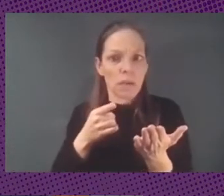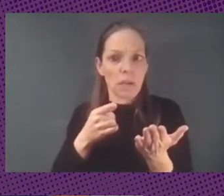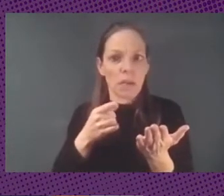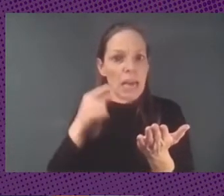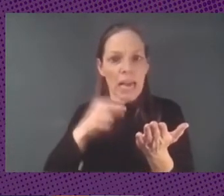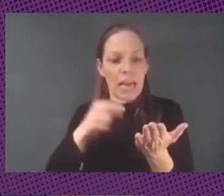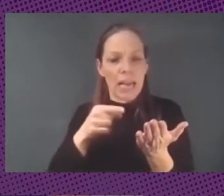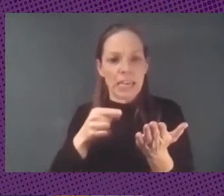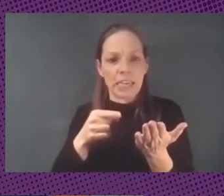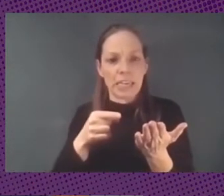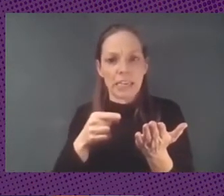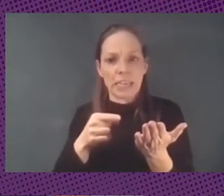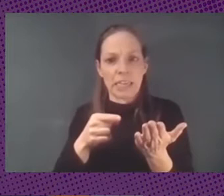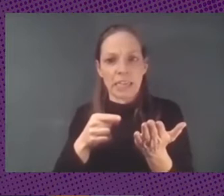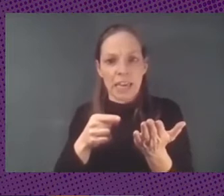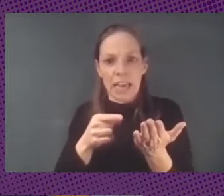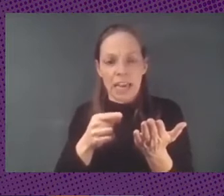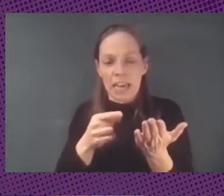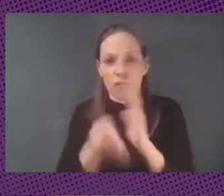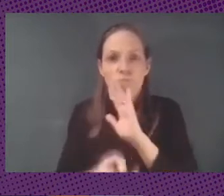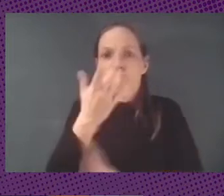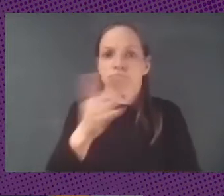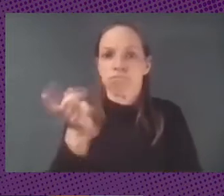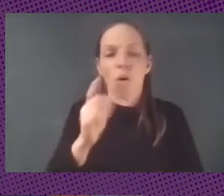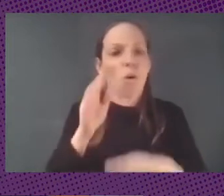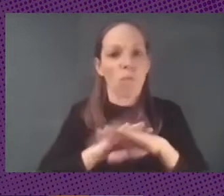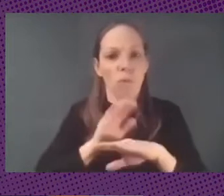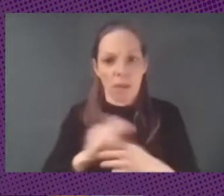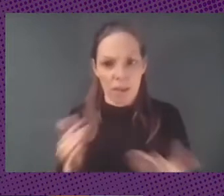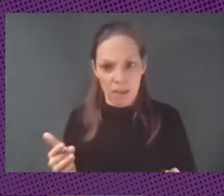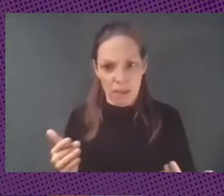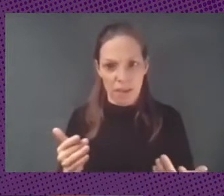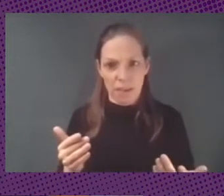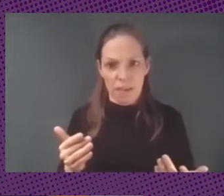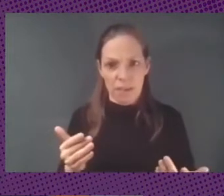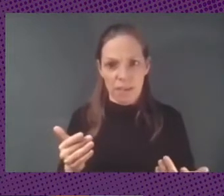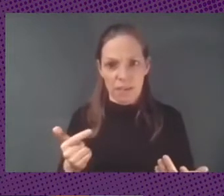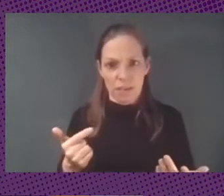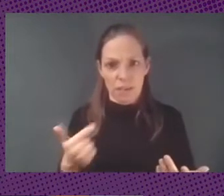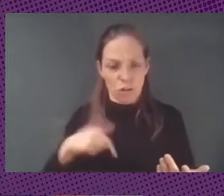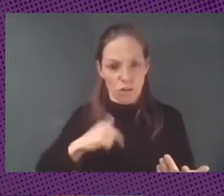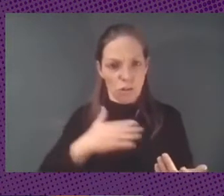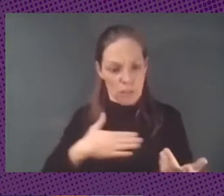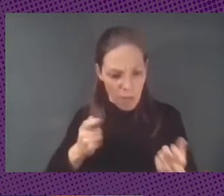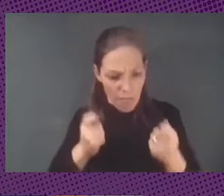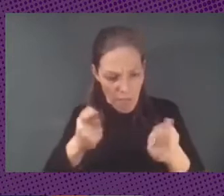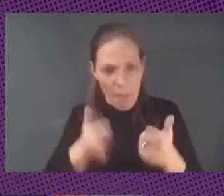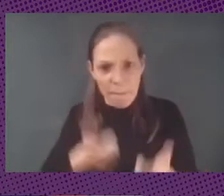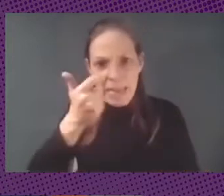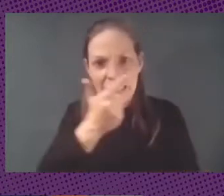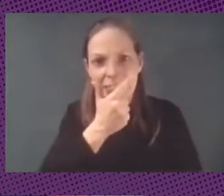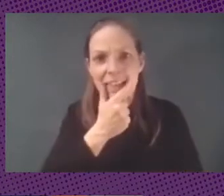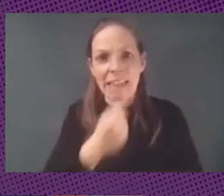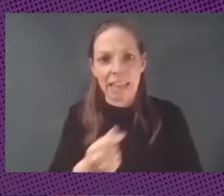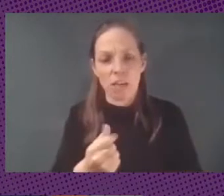ese tipo de de sinergias para hacer más sencilla a través de una infraestructura que sea de feedback